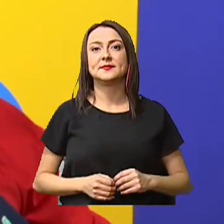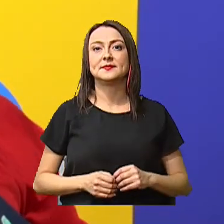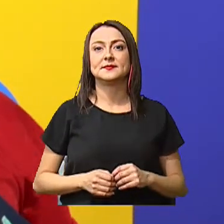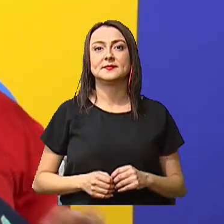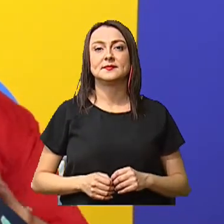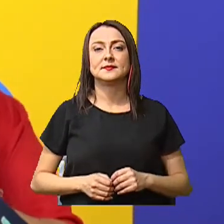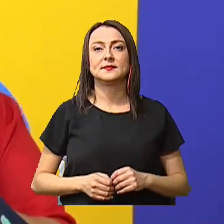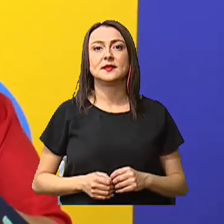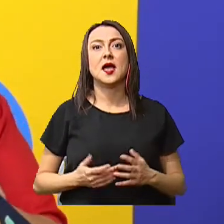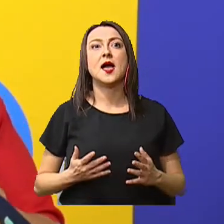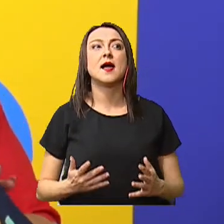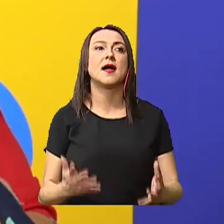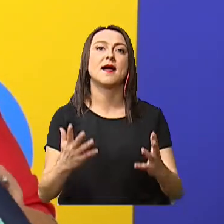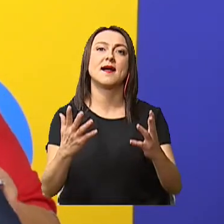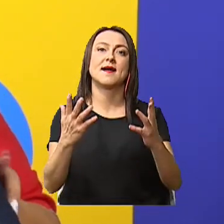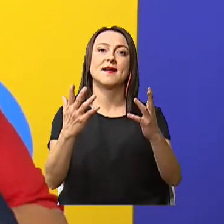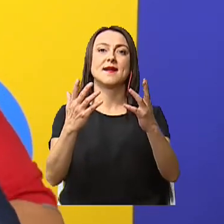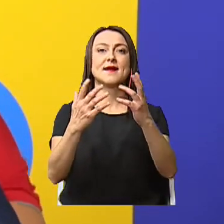Ah,